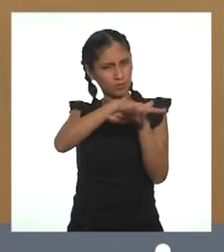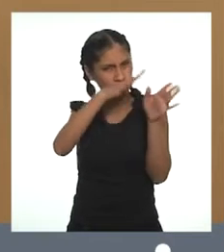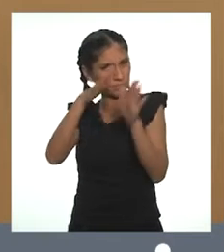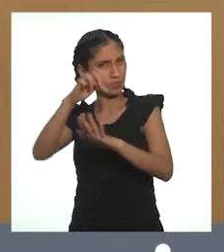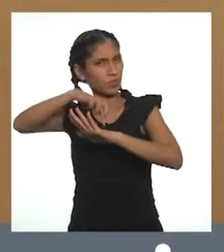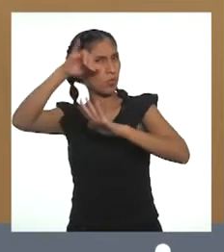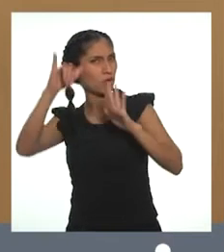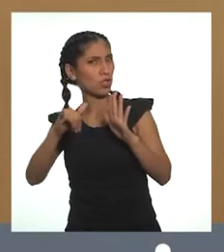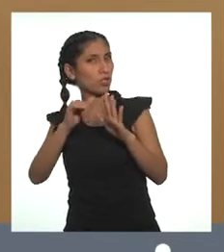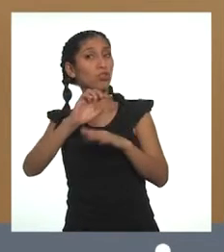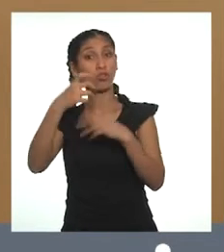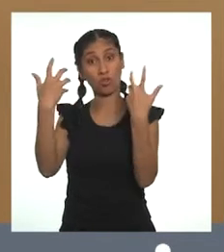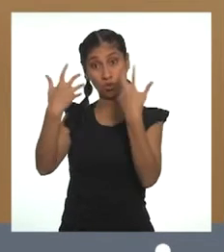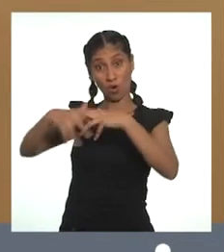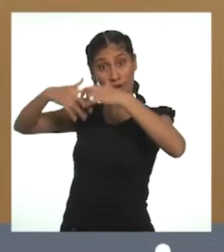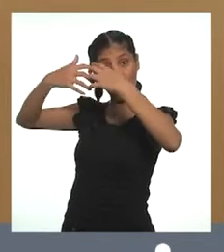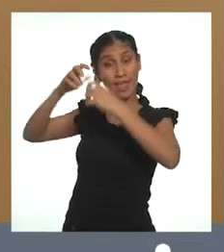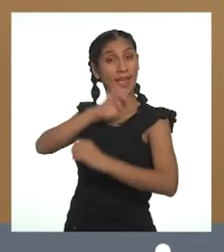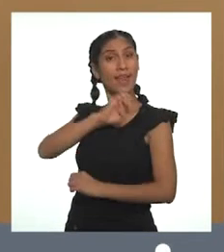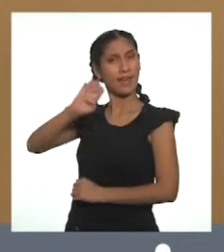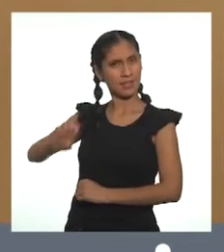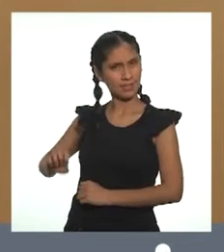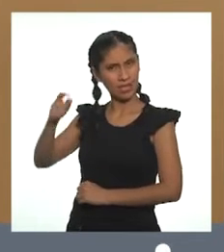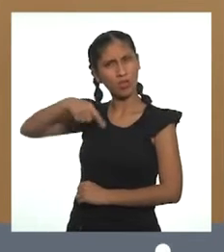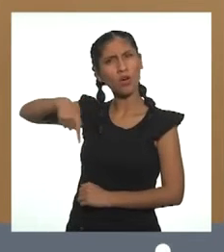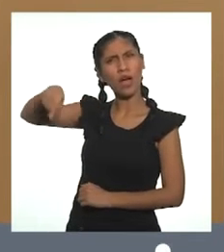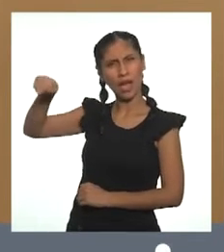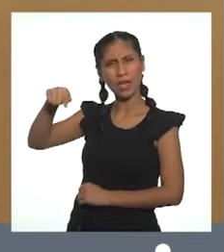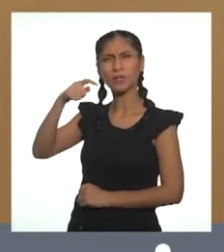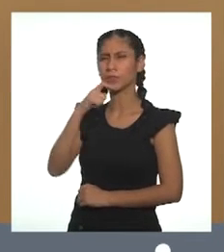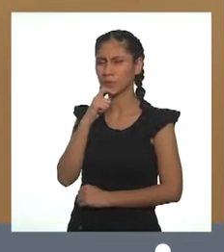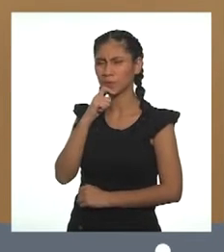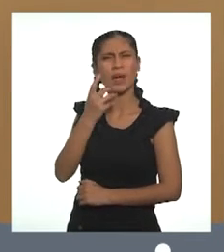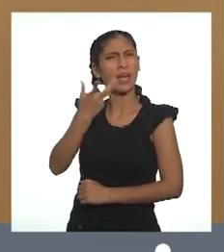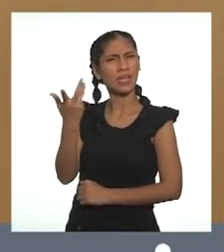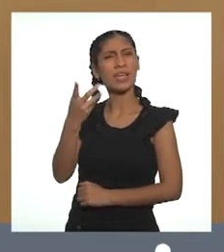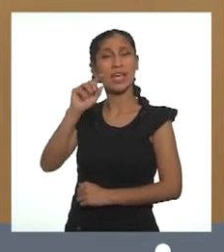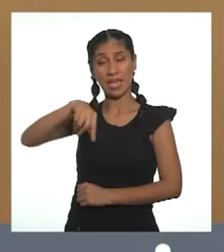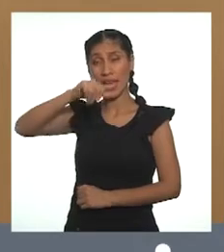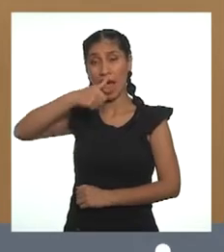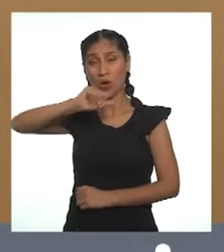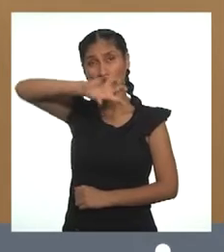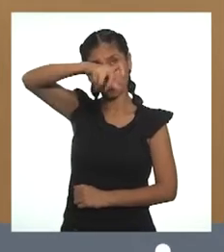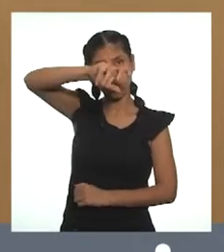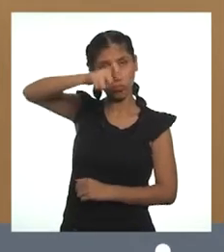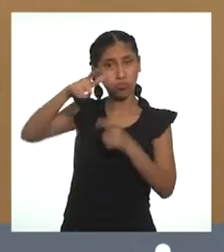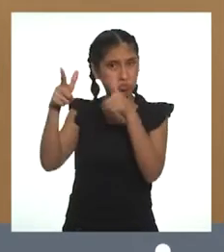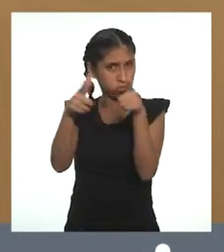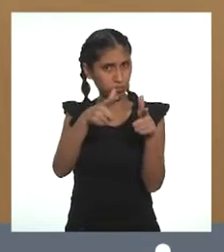realizando proyectos con el Estado para el acceso, mejor manejo de agua y aguas residuales.